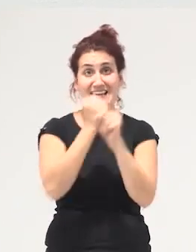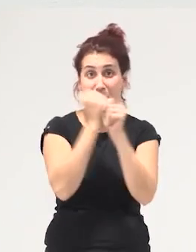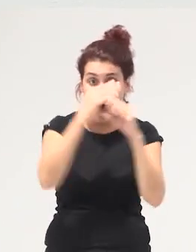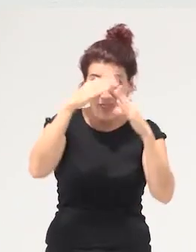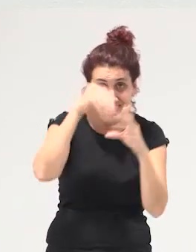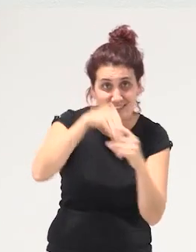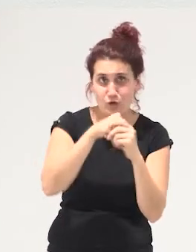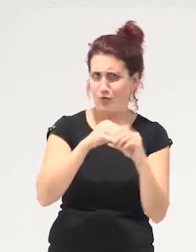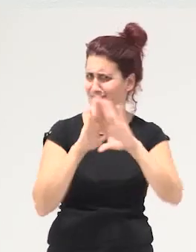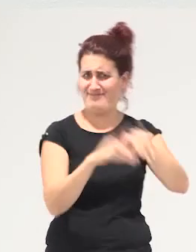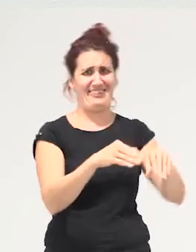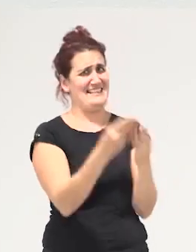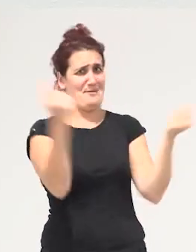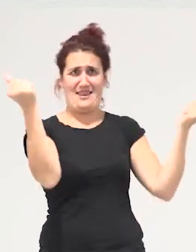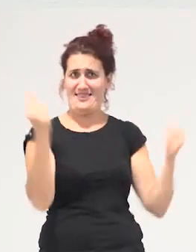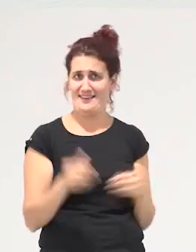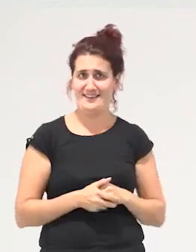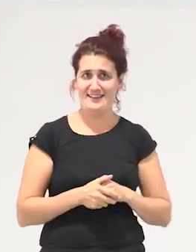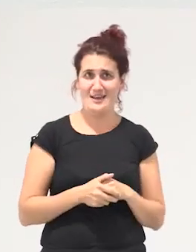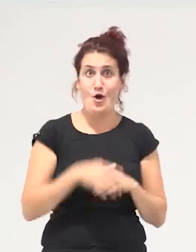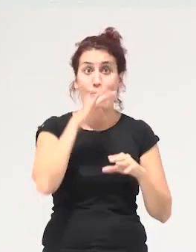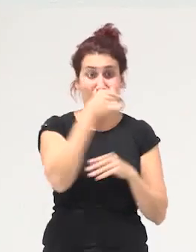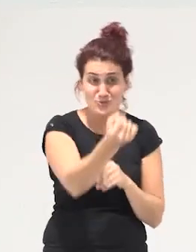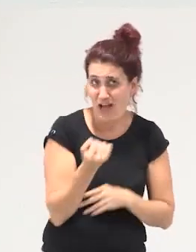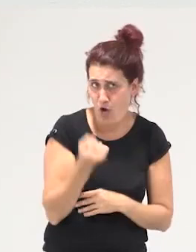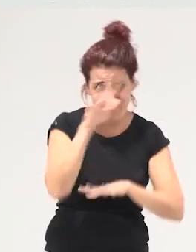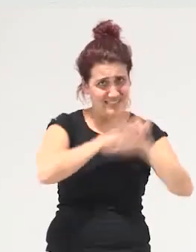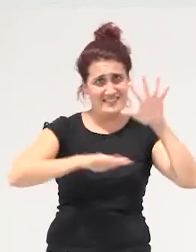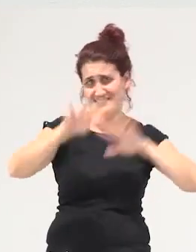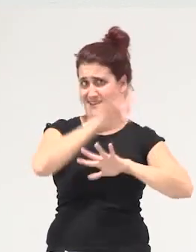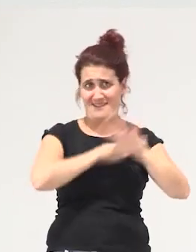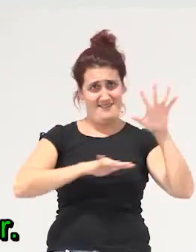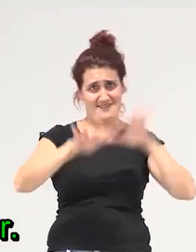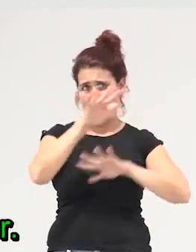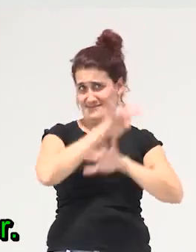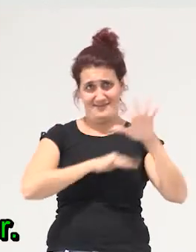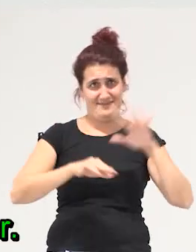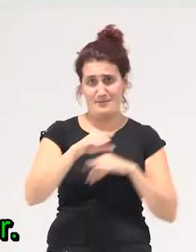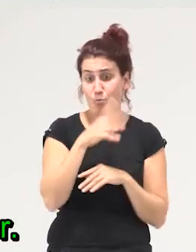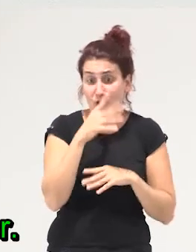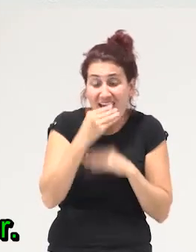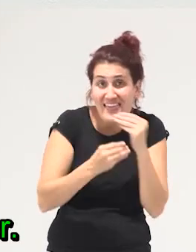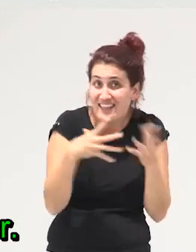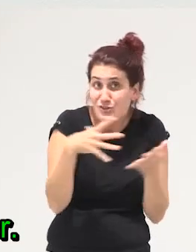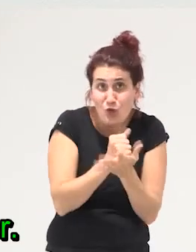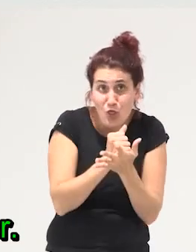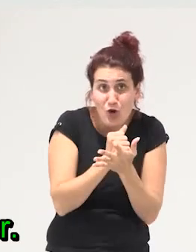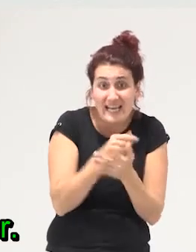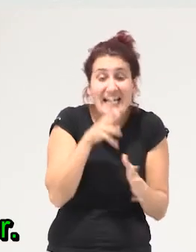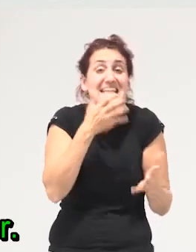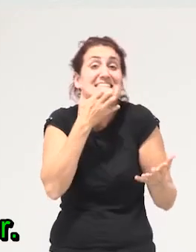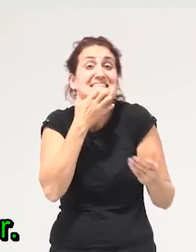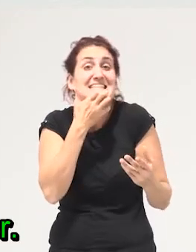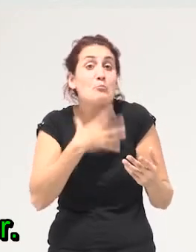hay que abolirlo porque el empleo de hogar es un cajón desastre es un totum revolutum que hace todo aquello que si podemos